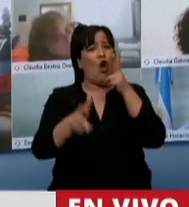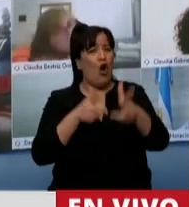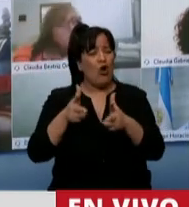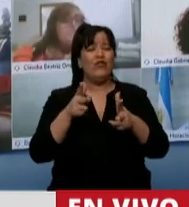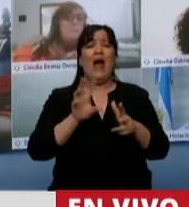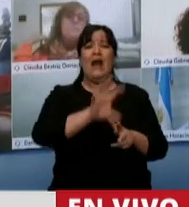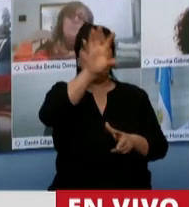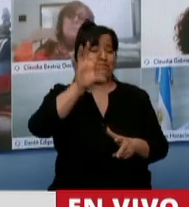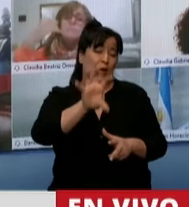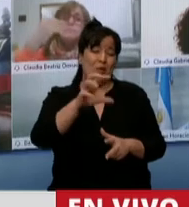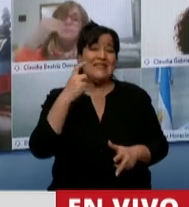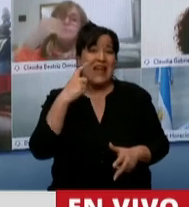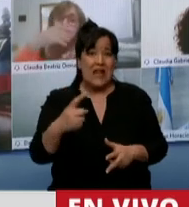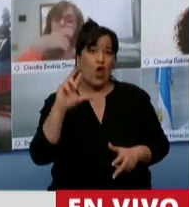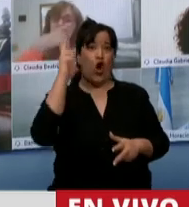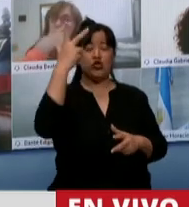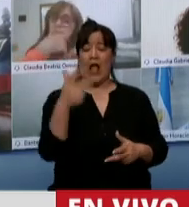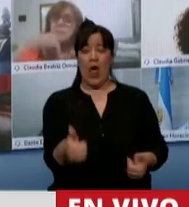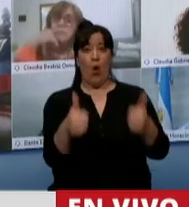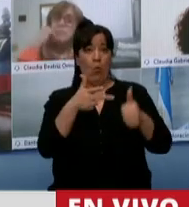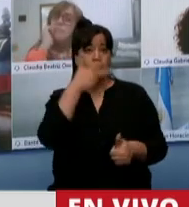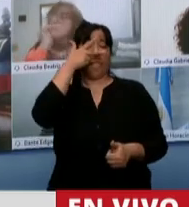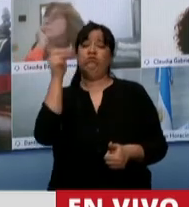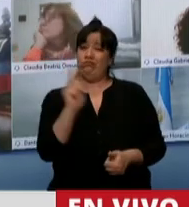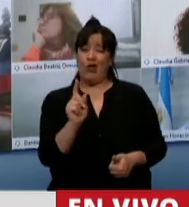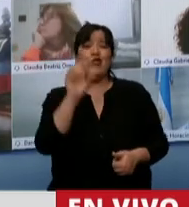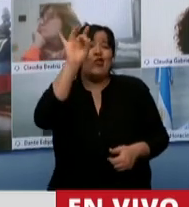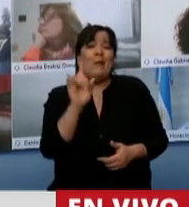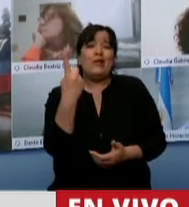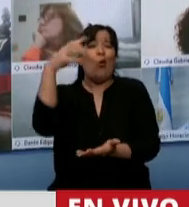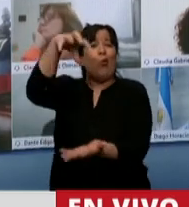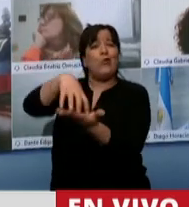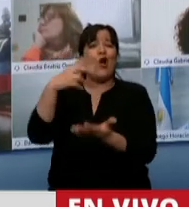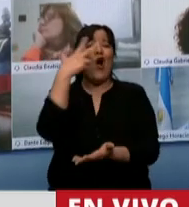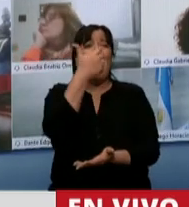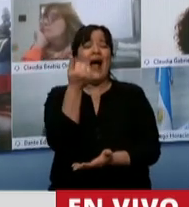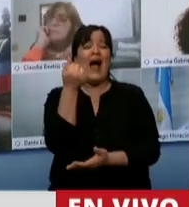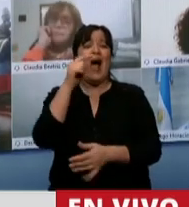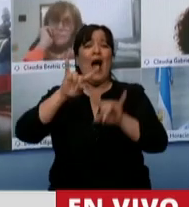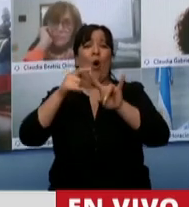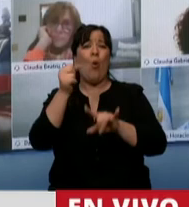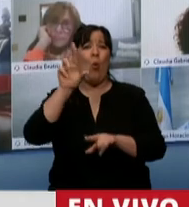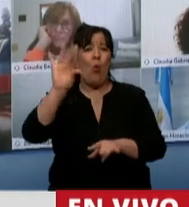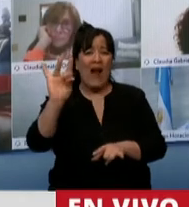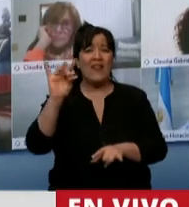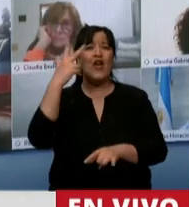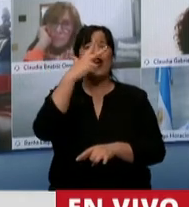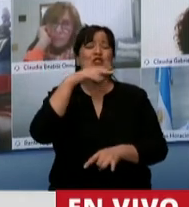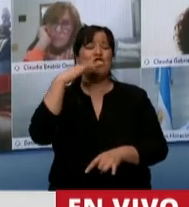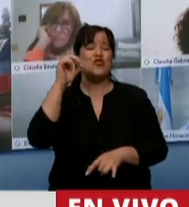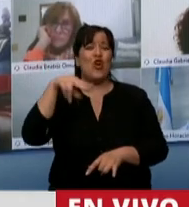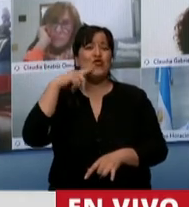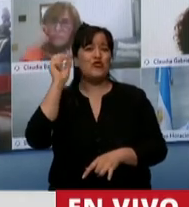hay grandes cadenas hoteleras. Tenemos solamente una franquicia del Howard Johnson, pero después está la familia Yáñez, que tiene un hotel en Paraná